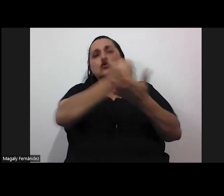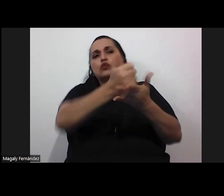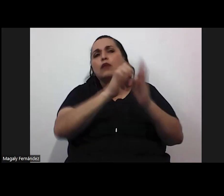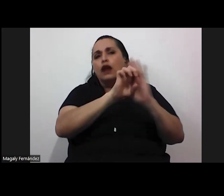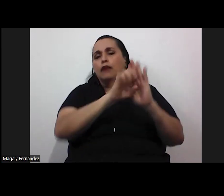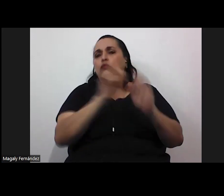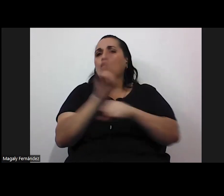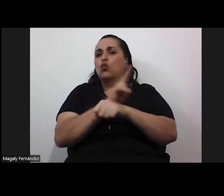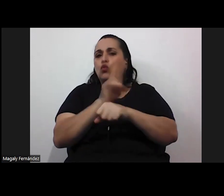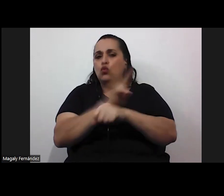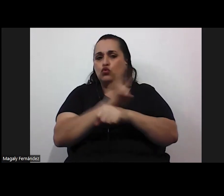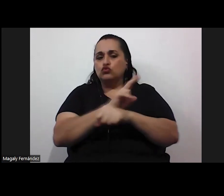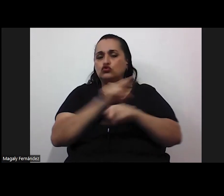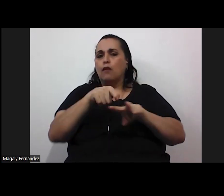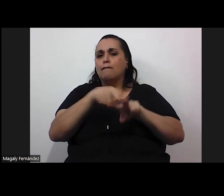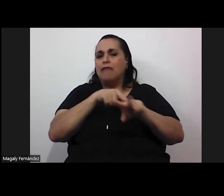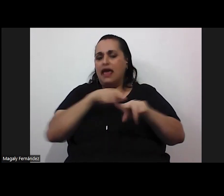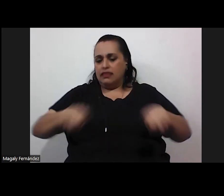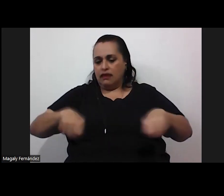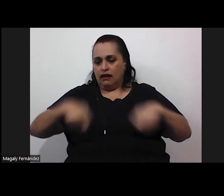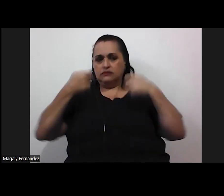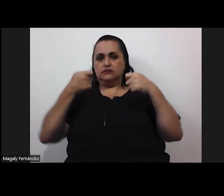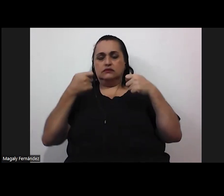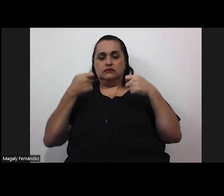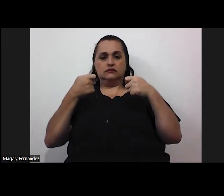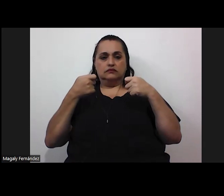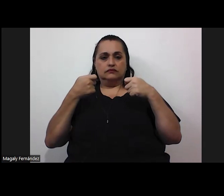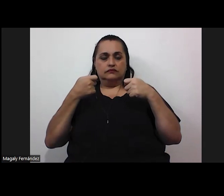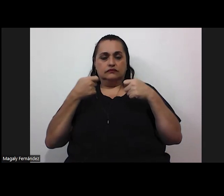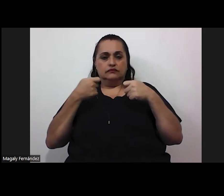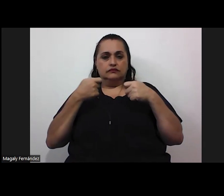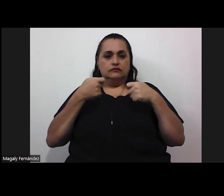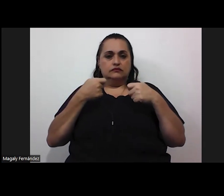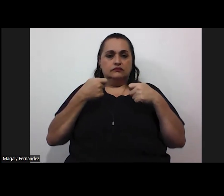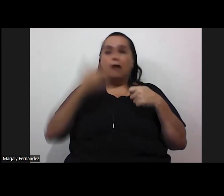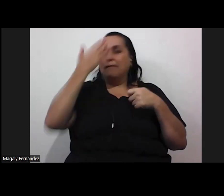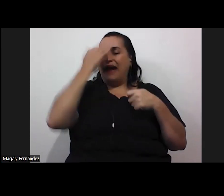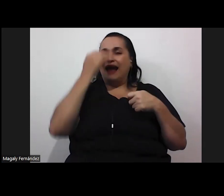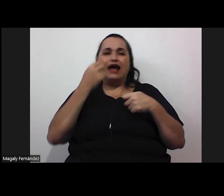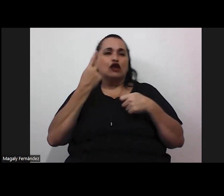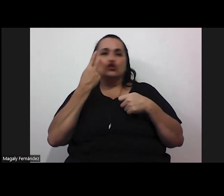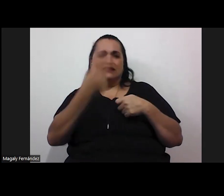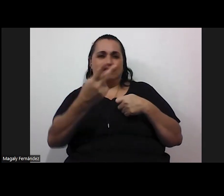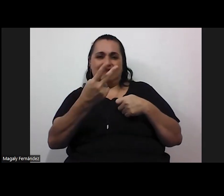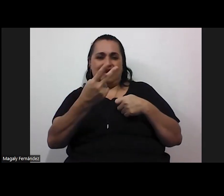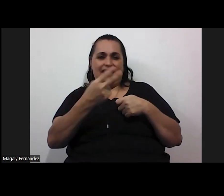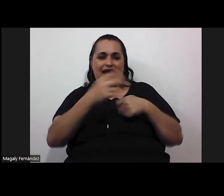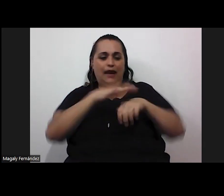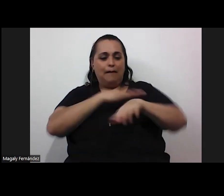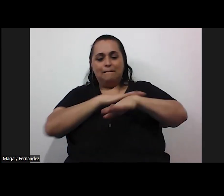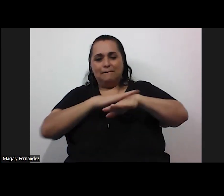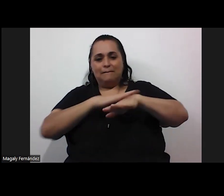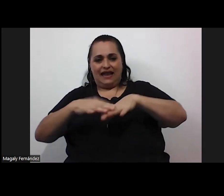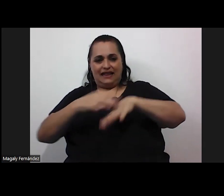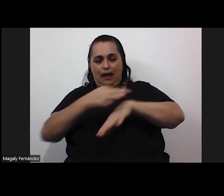uso de medias panties por ejemplo porque para disimular un poquito el contorno de una pierna